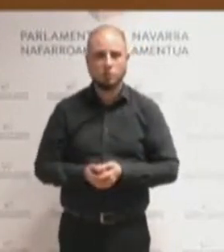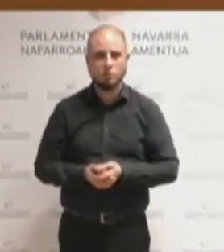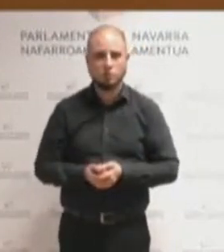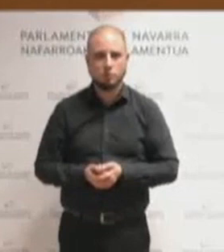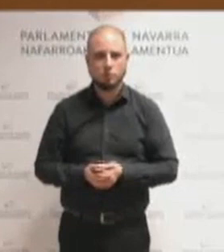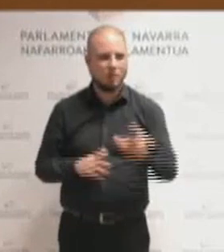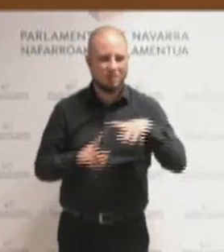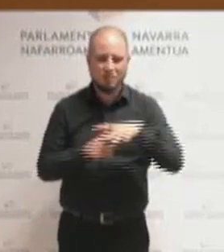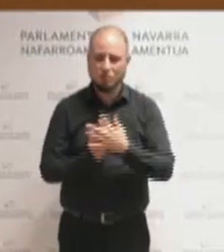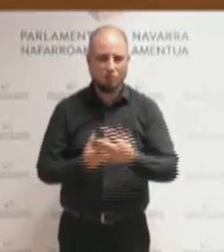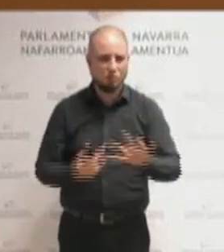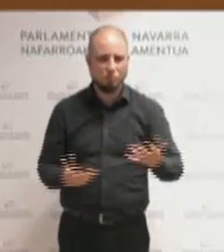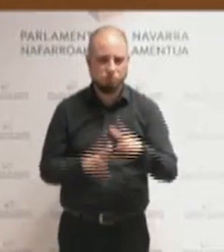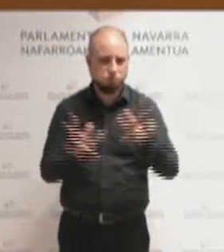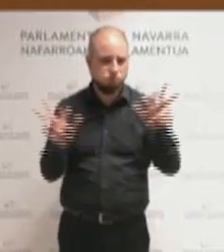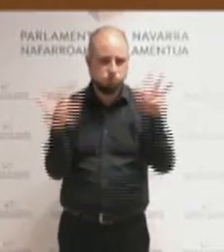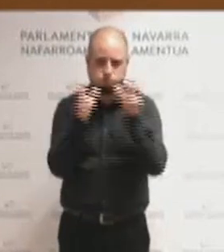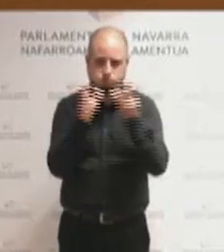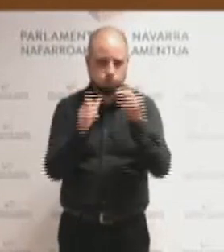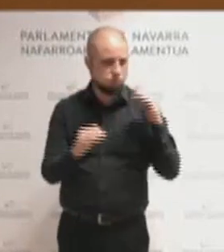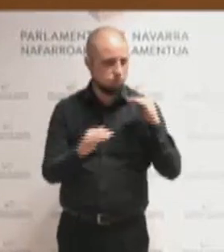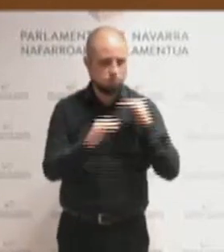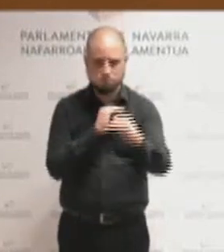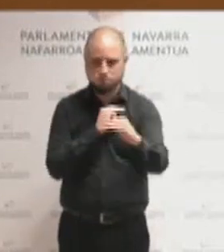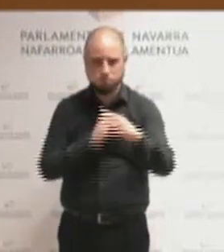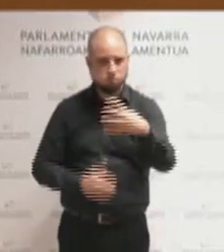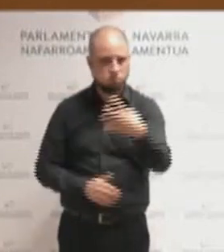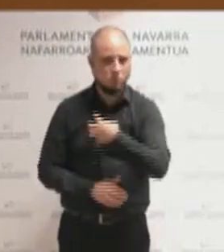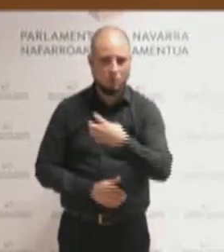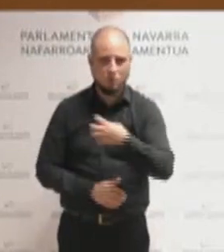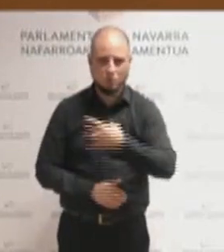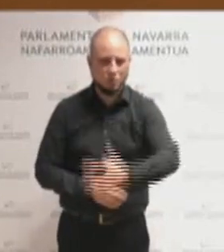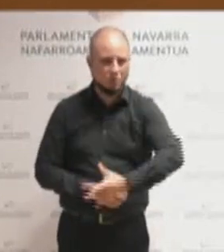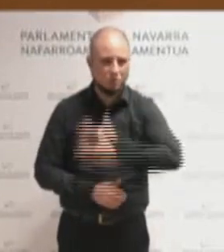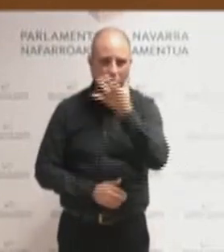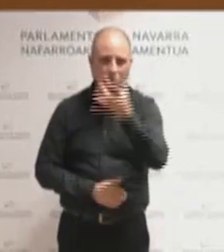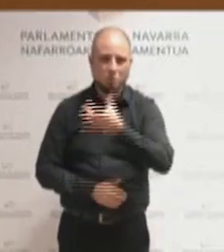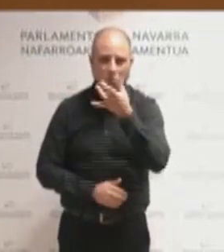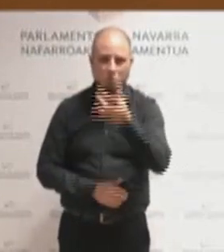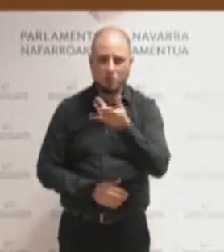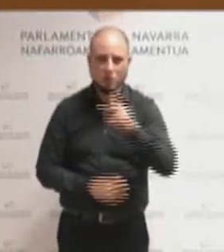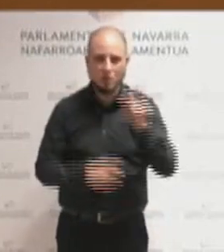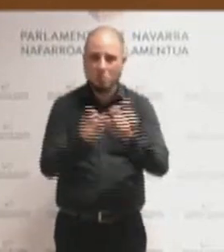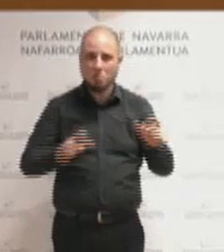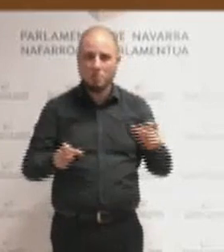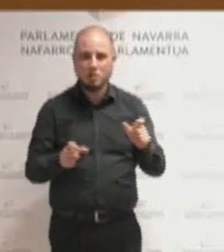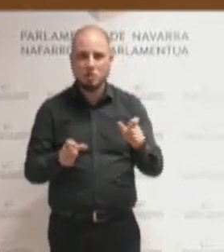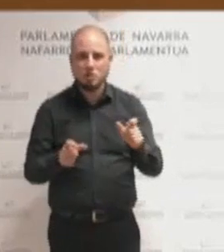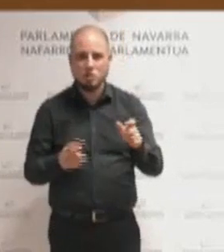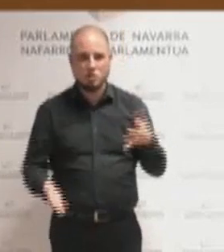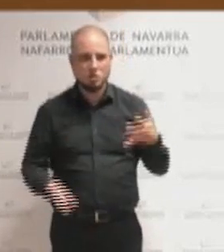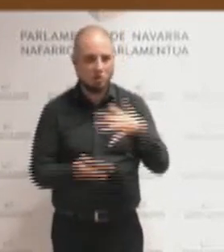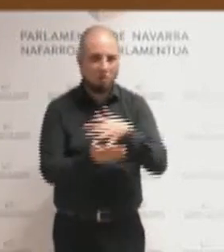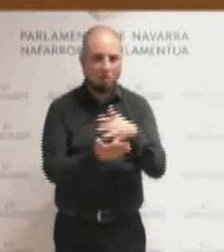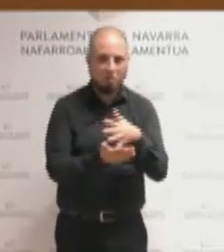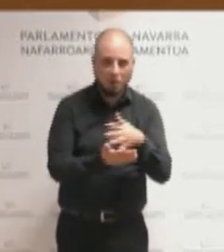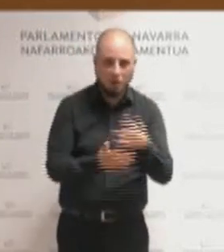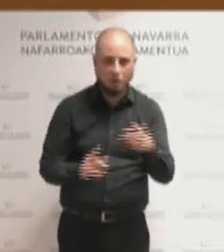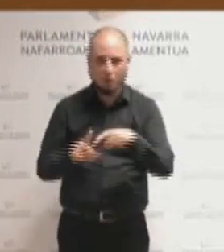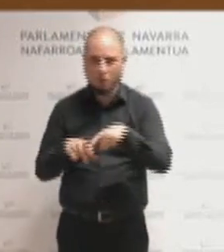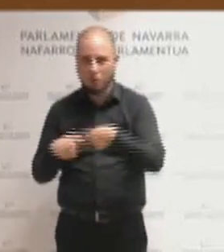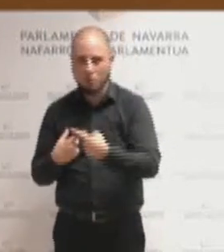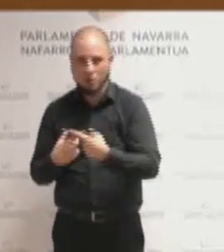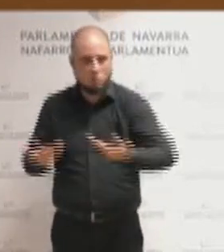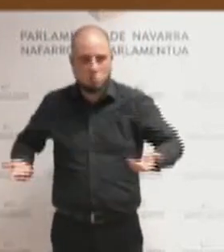lamentable, es insostenible, es vergonzosa y ya no solo para las personas más vulnerables o también para las familias,